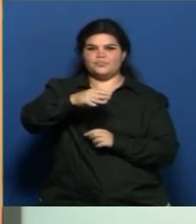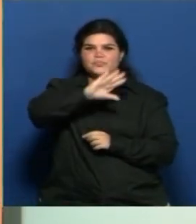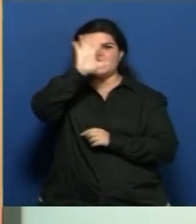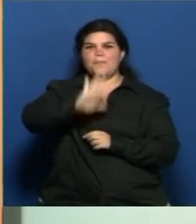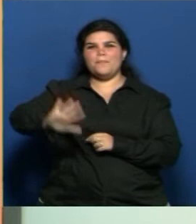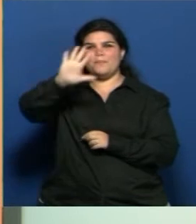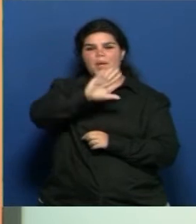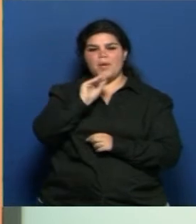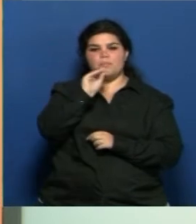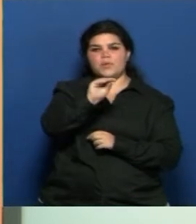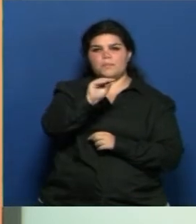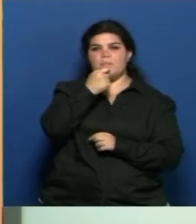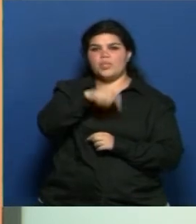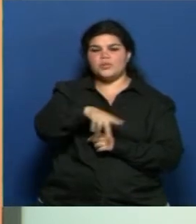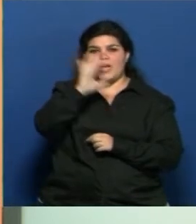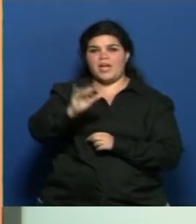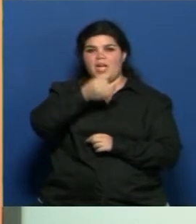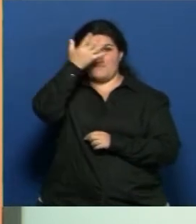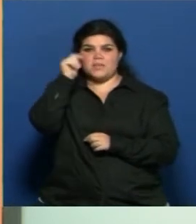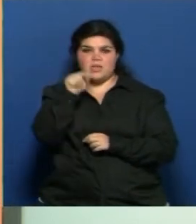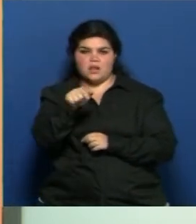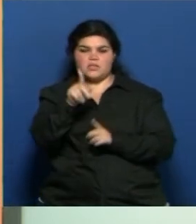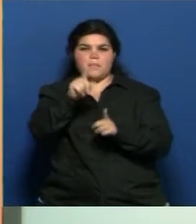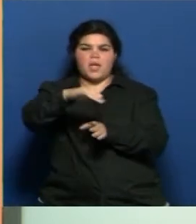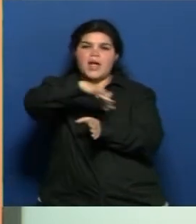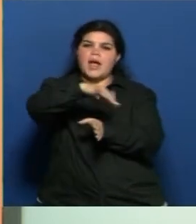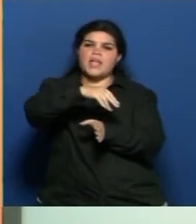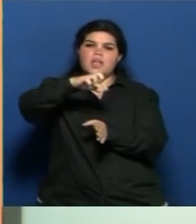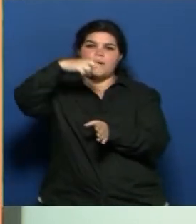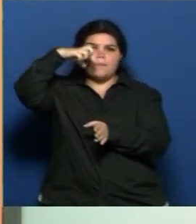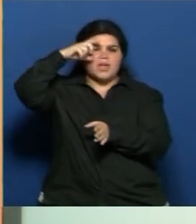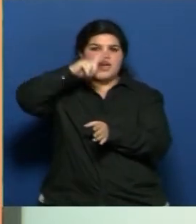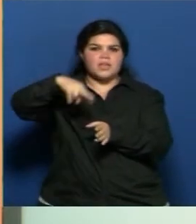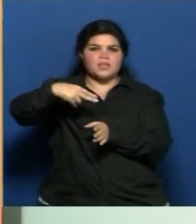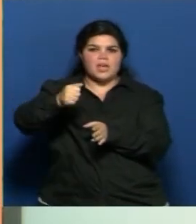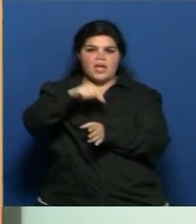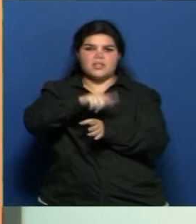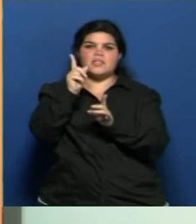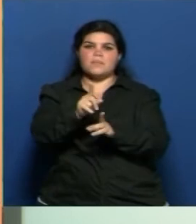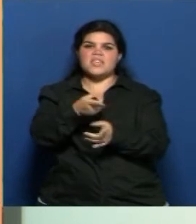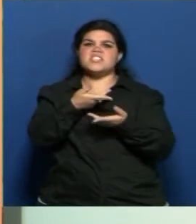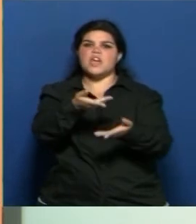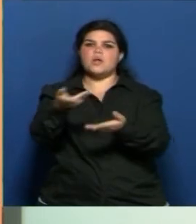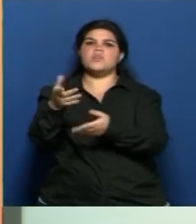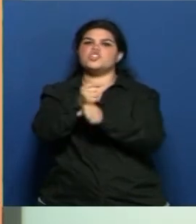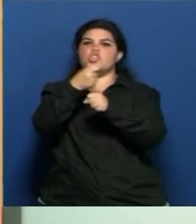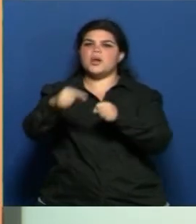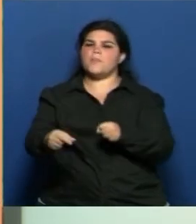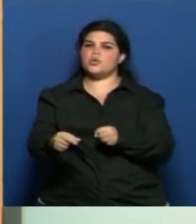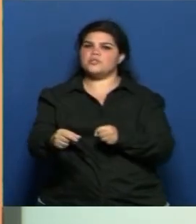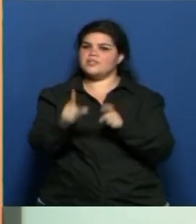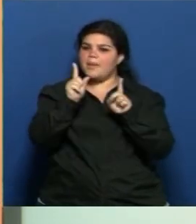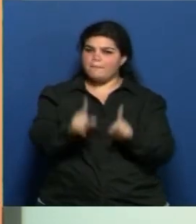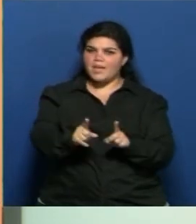uno hace un recorrido por esa Rodríguez Peña, va a encontrar todo lo que es servicio al transporte. Claro. Entonces,